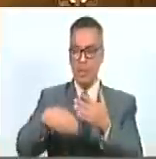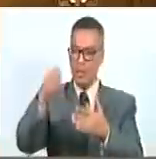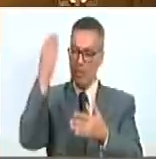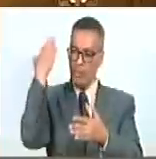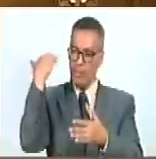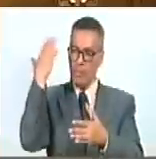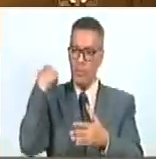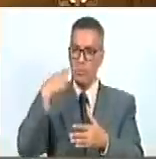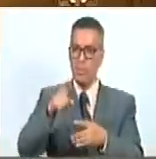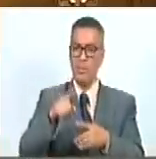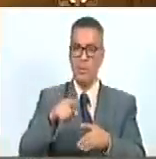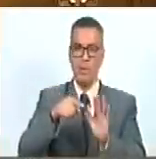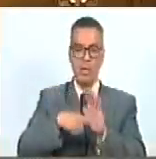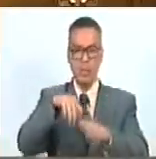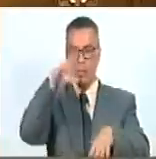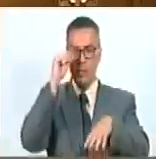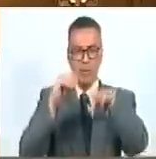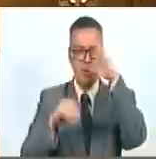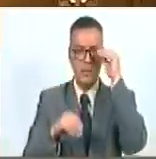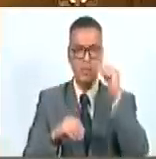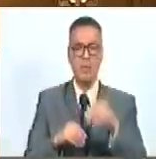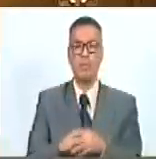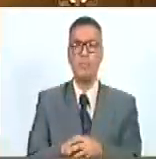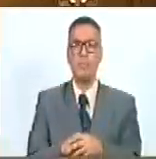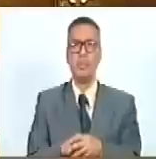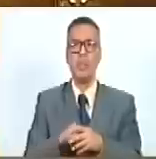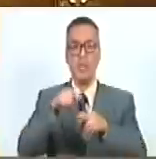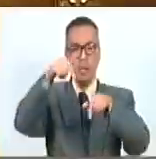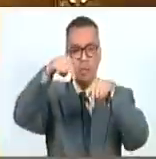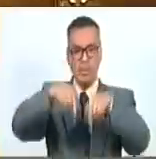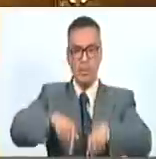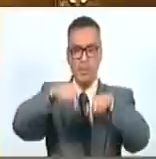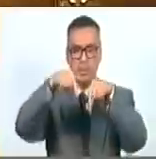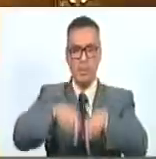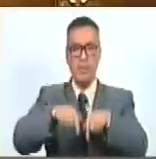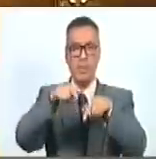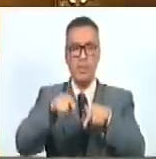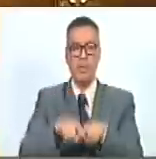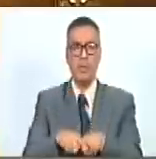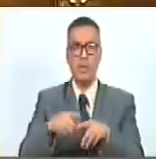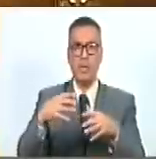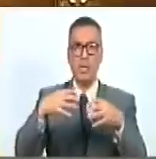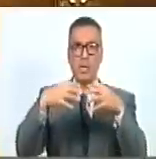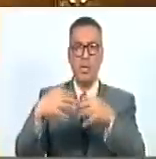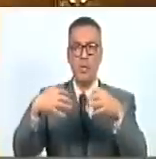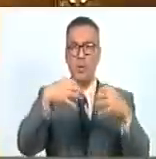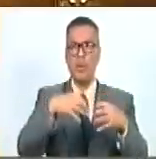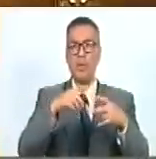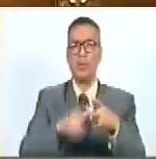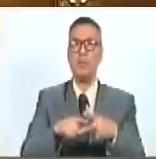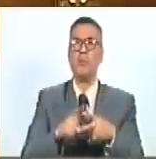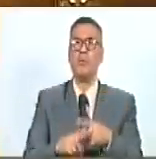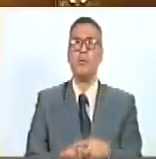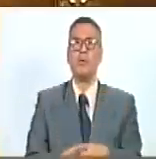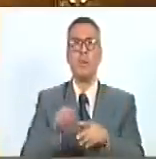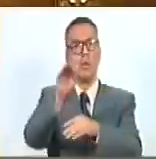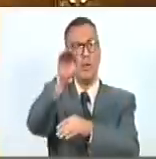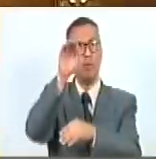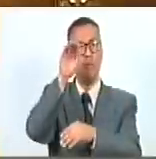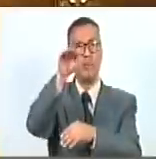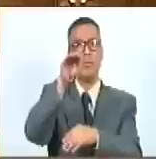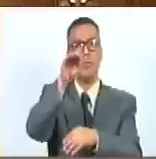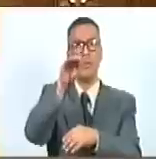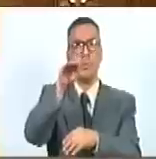es de aprendizaje, el presente de luchas, el futuro